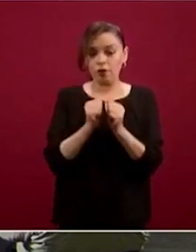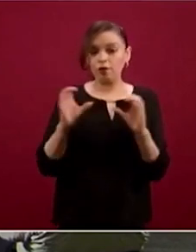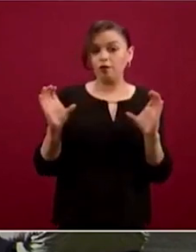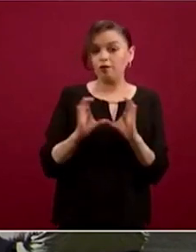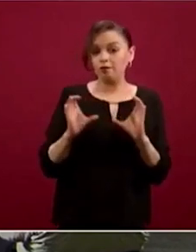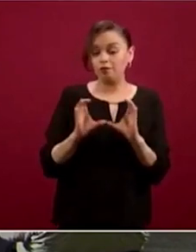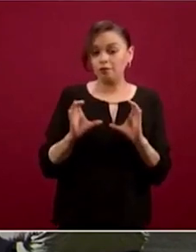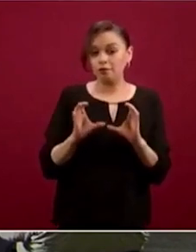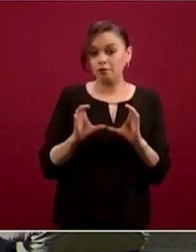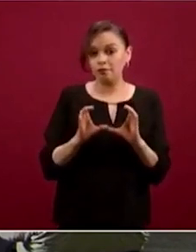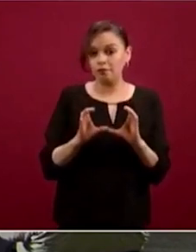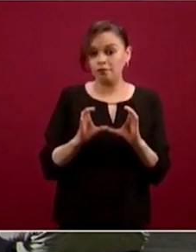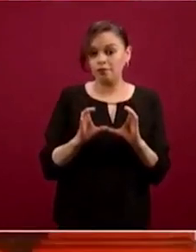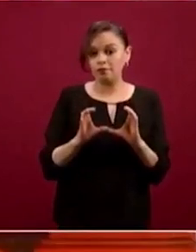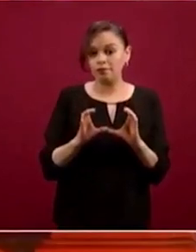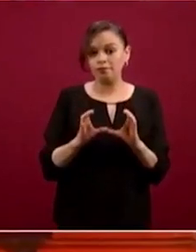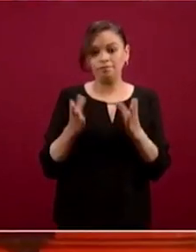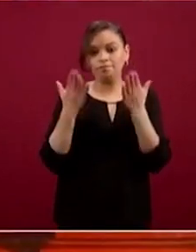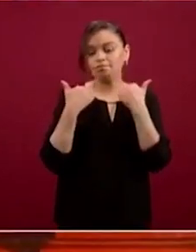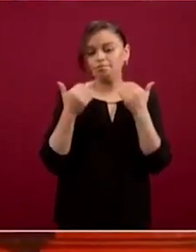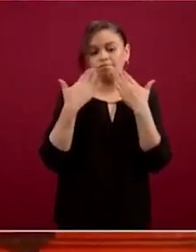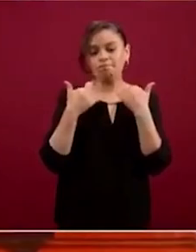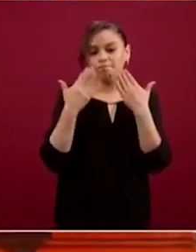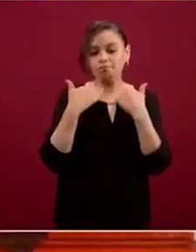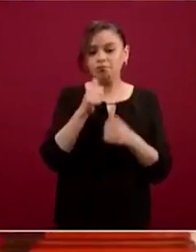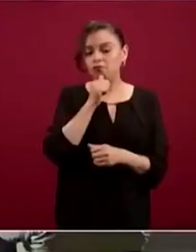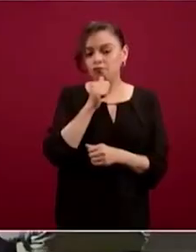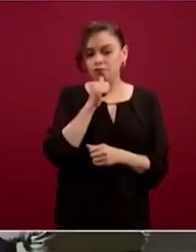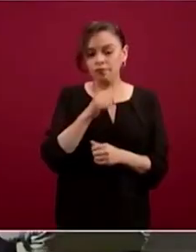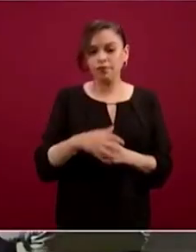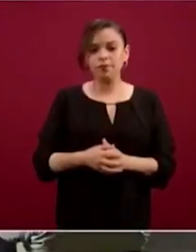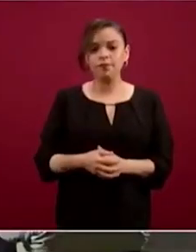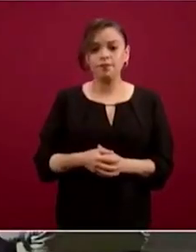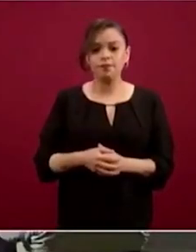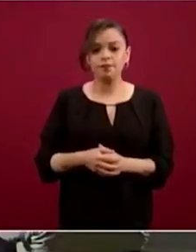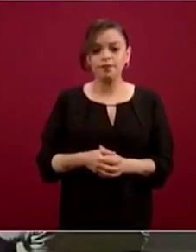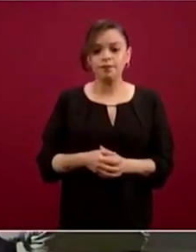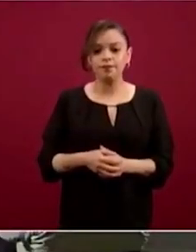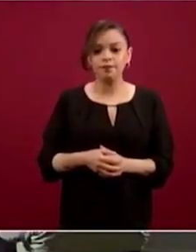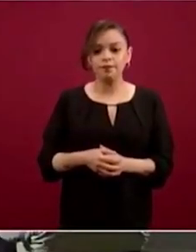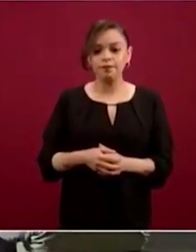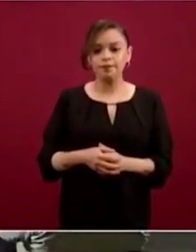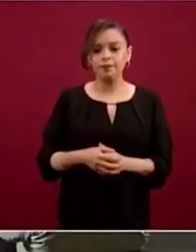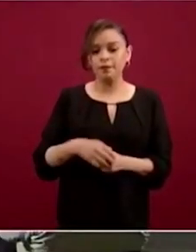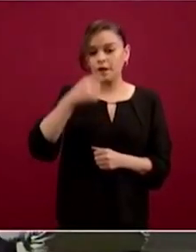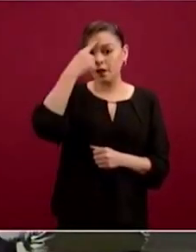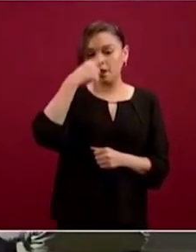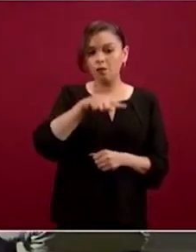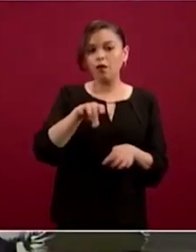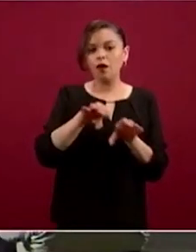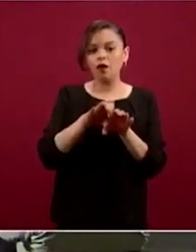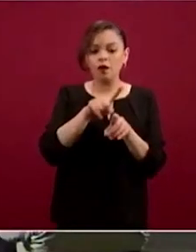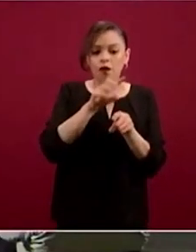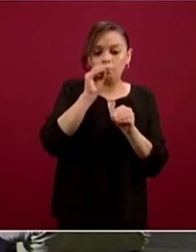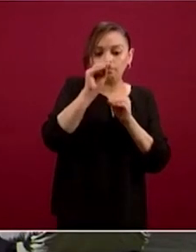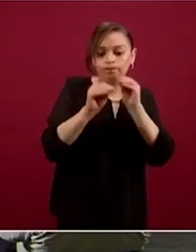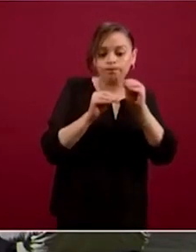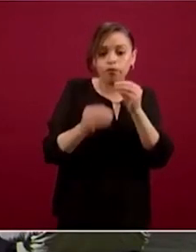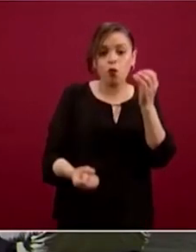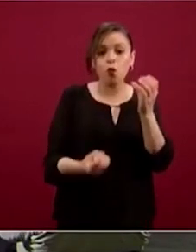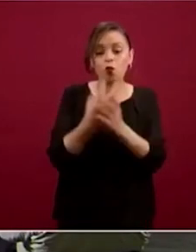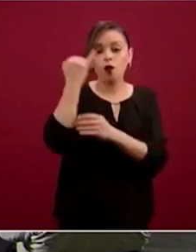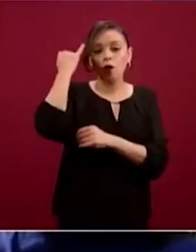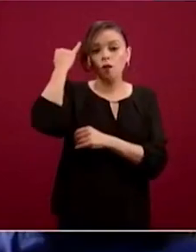y de, pues, como decir, como de ensamblaje, de innovación y de